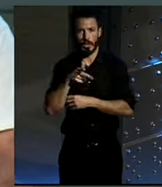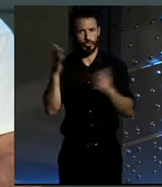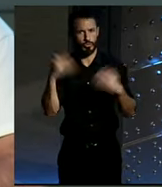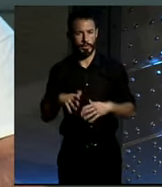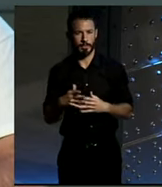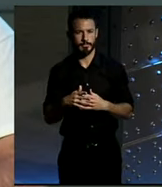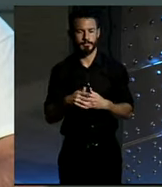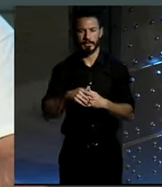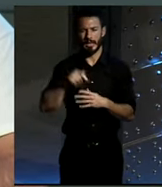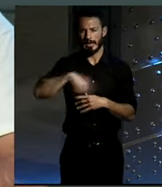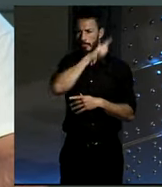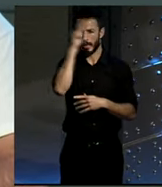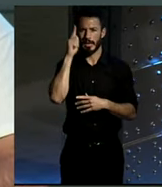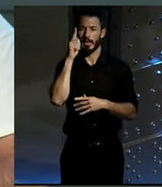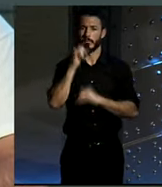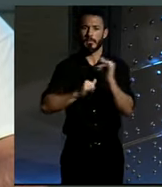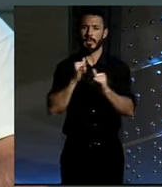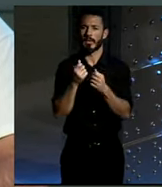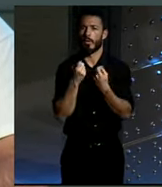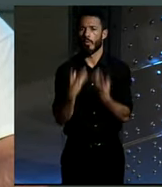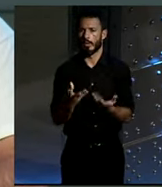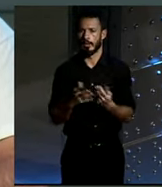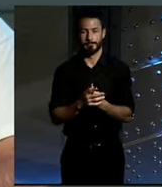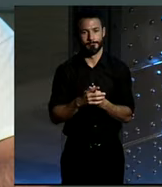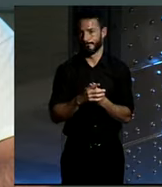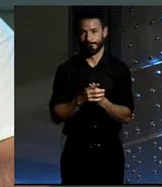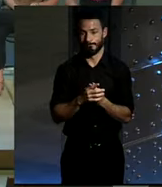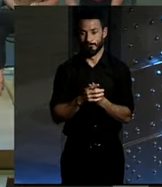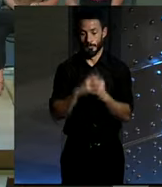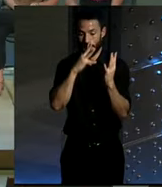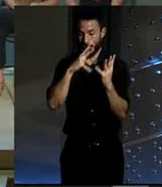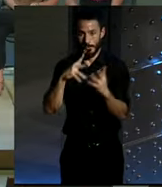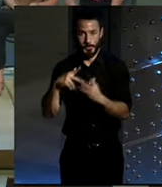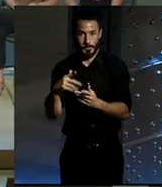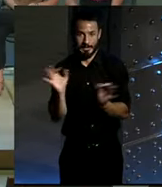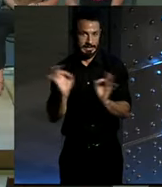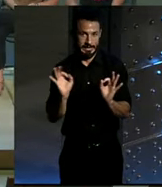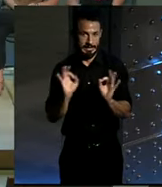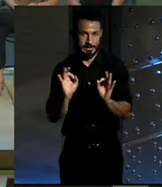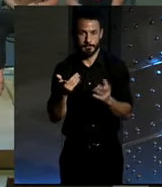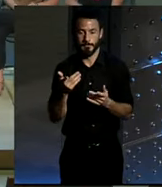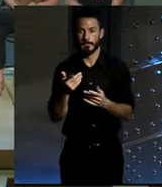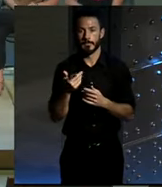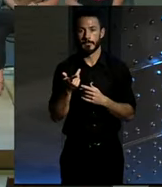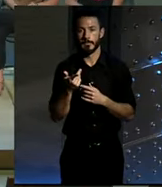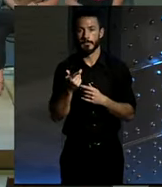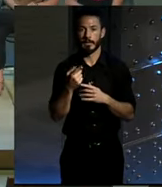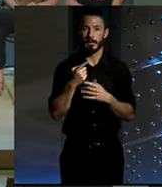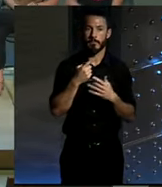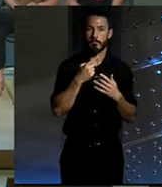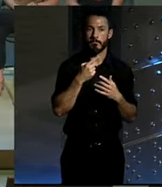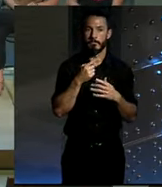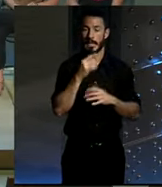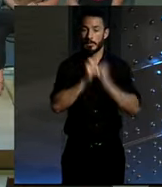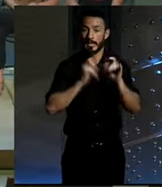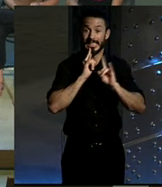¿Cuántas bicicletas hay en Madrid? Aquí no se mide eso. No está medido. Solo sabemos que hay como 1.600 del ayuntamiento y